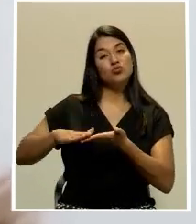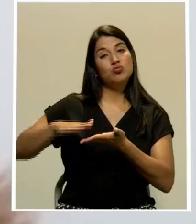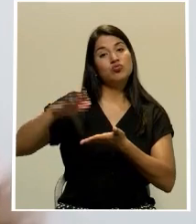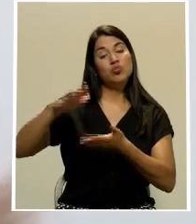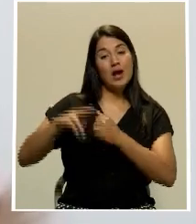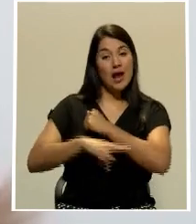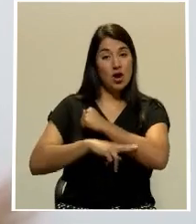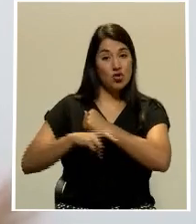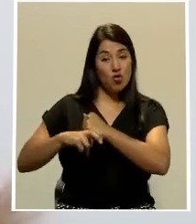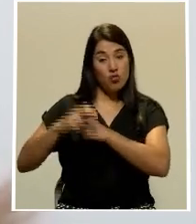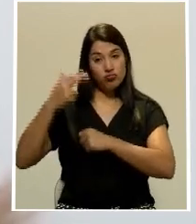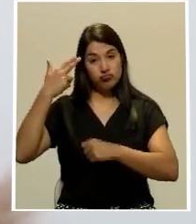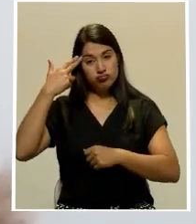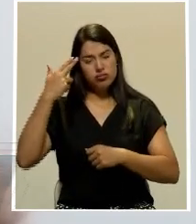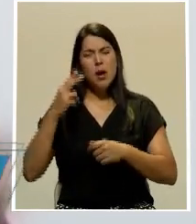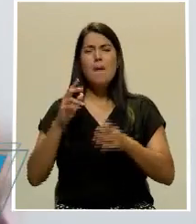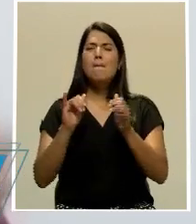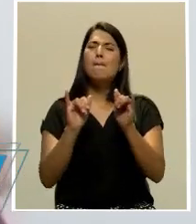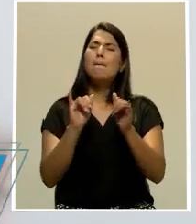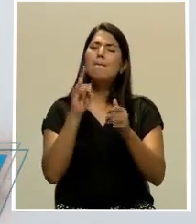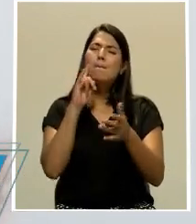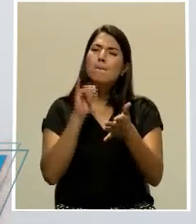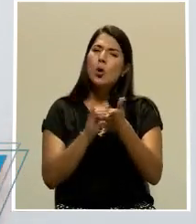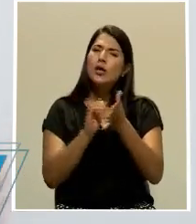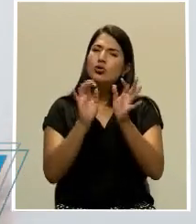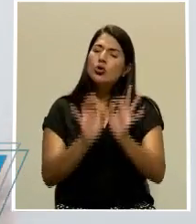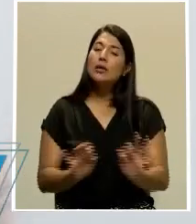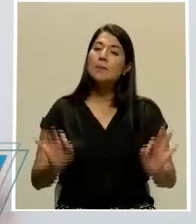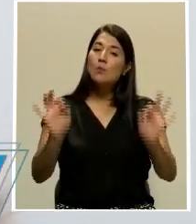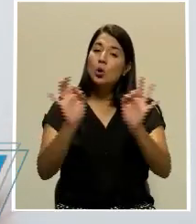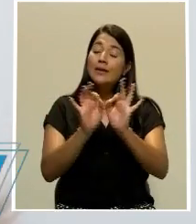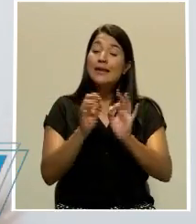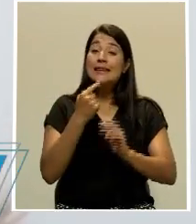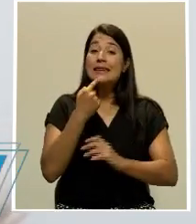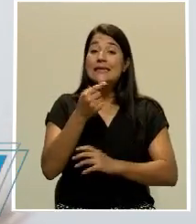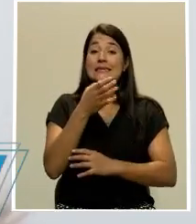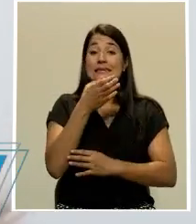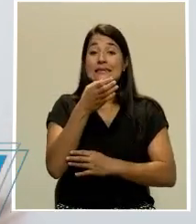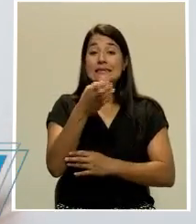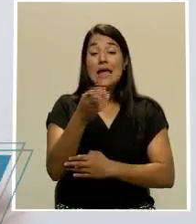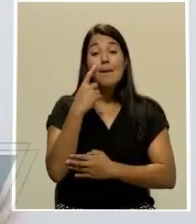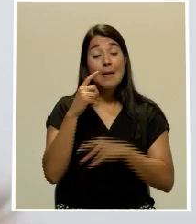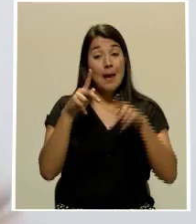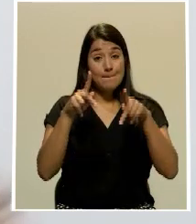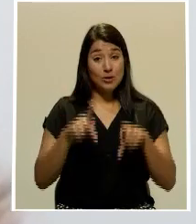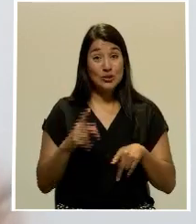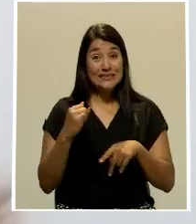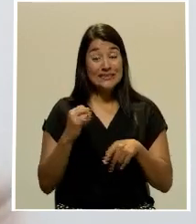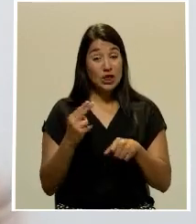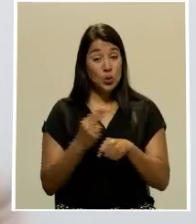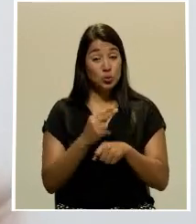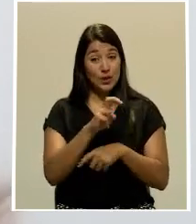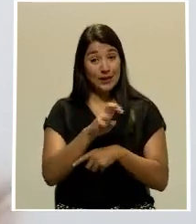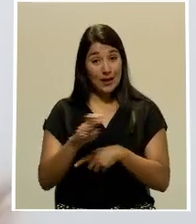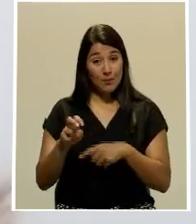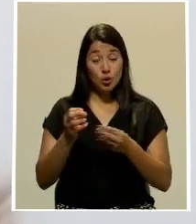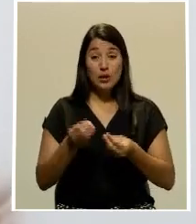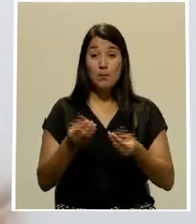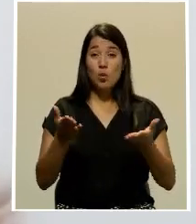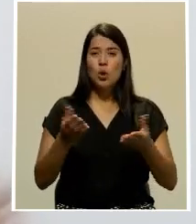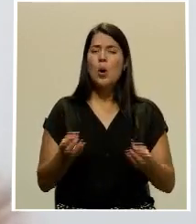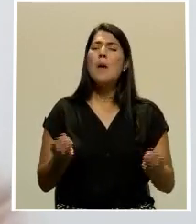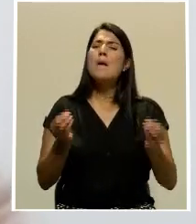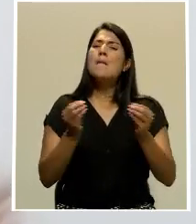asaltos. Es por eso que es importante hacer una serie de recomendaciones para los usuarios del transporte público, sobre todo